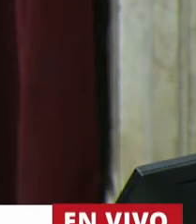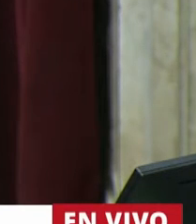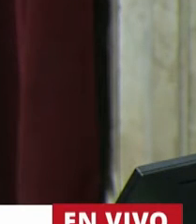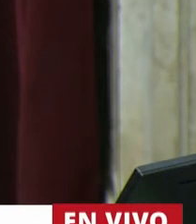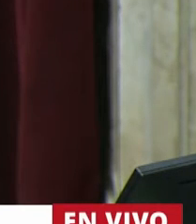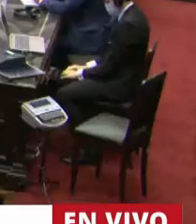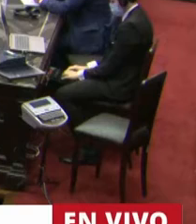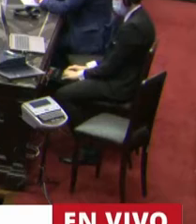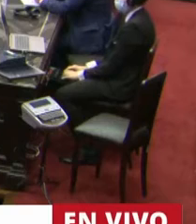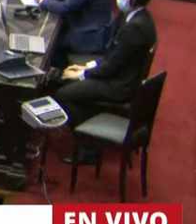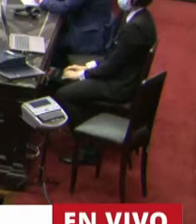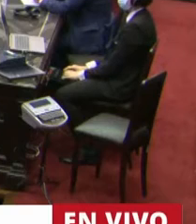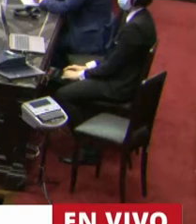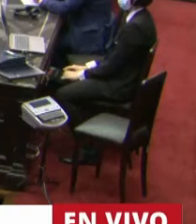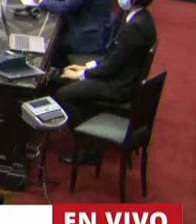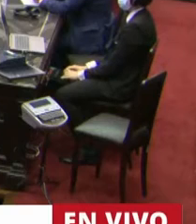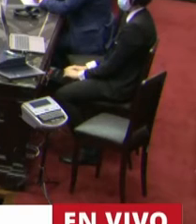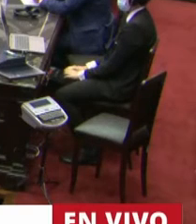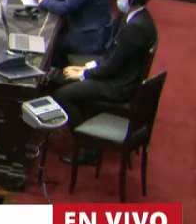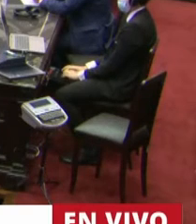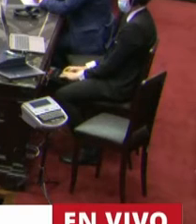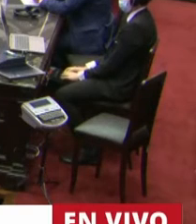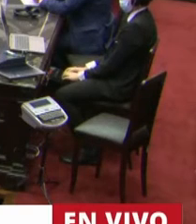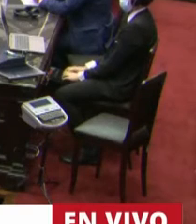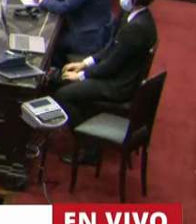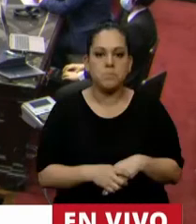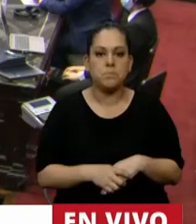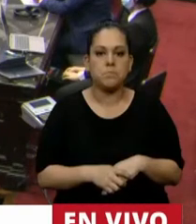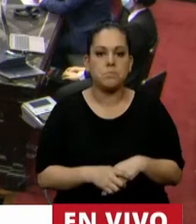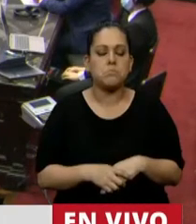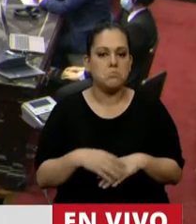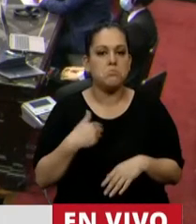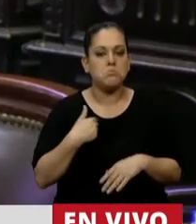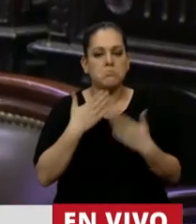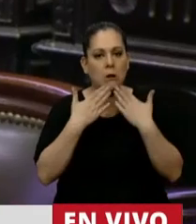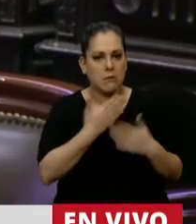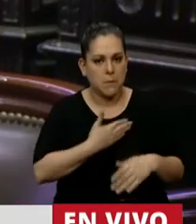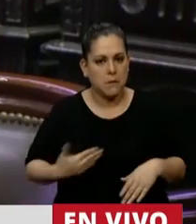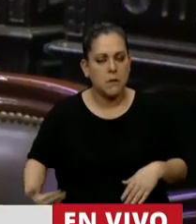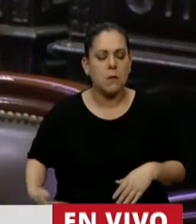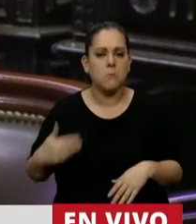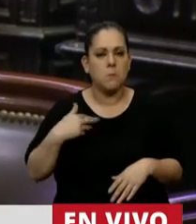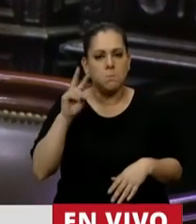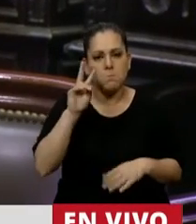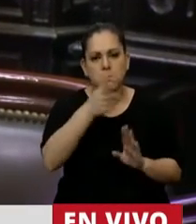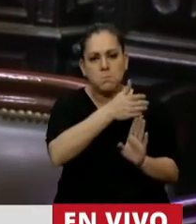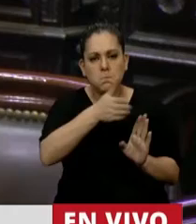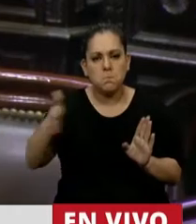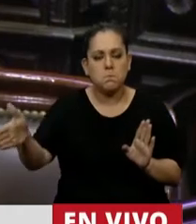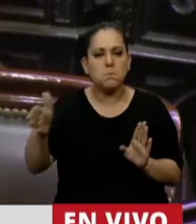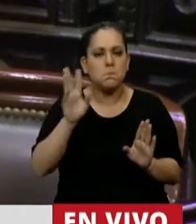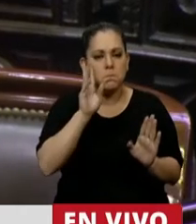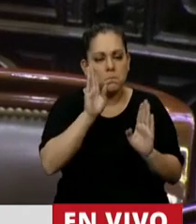Después de escuchar, trato de entender y